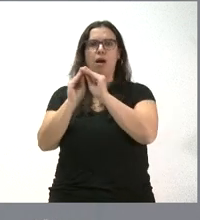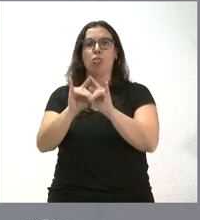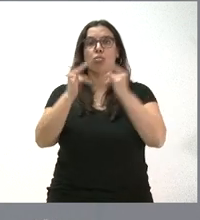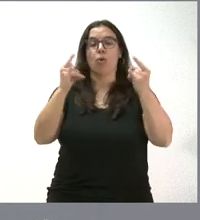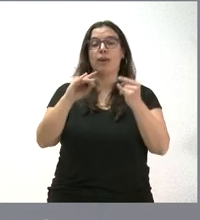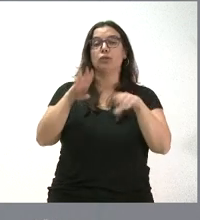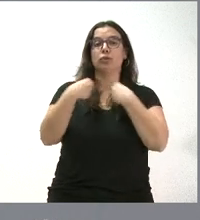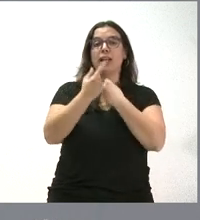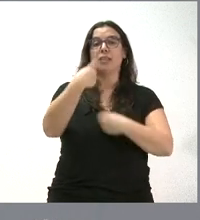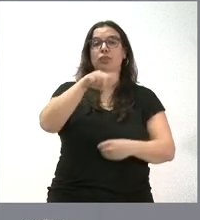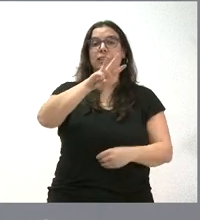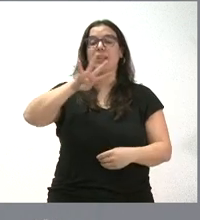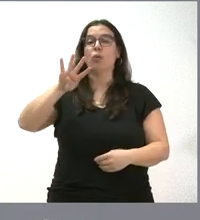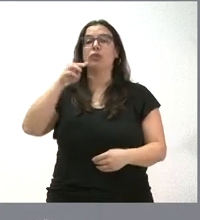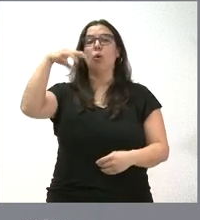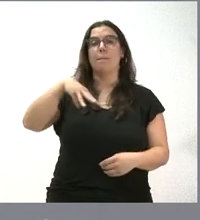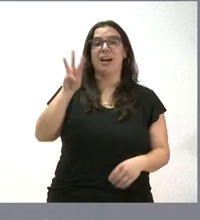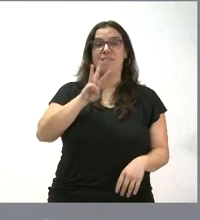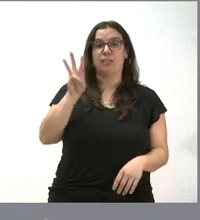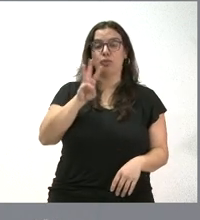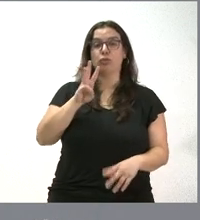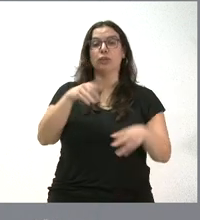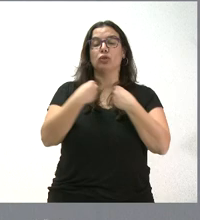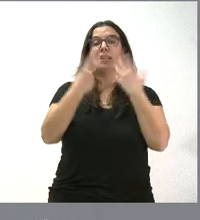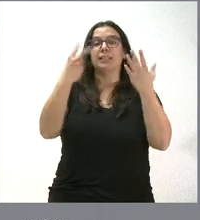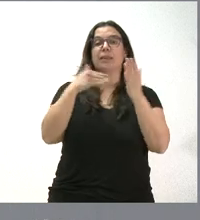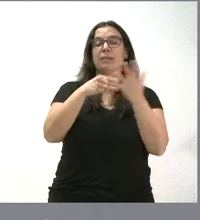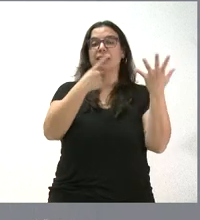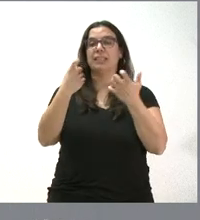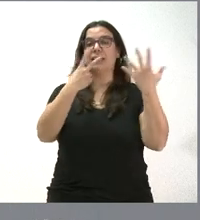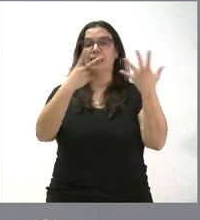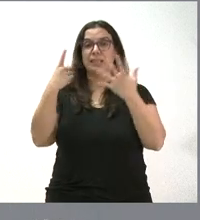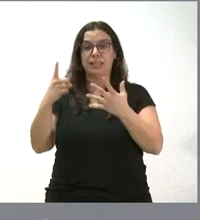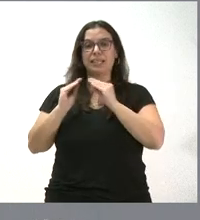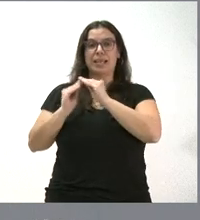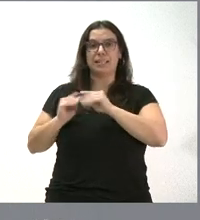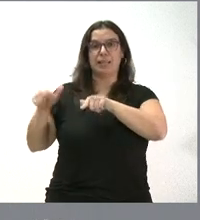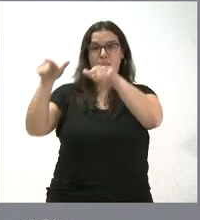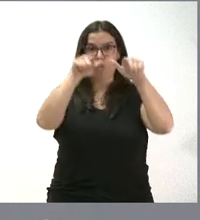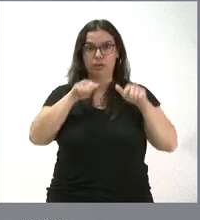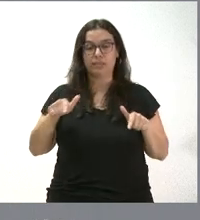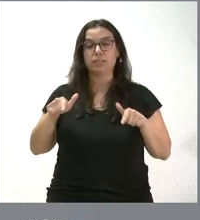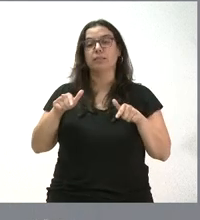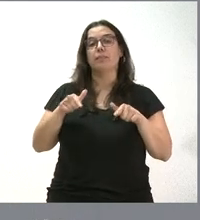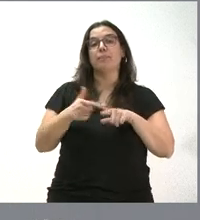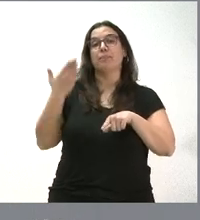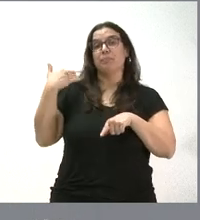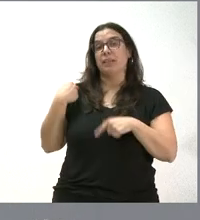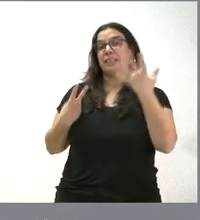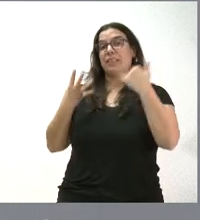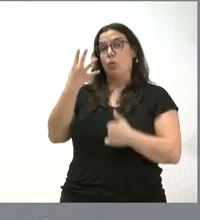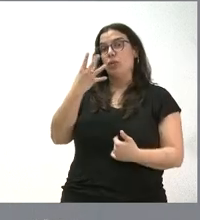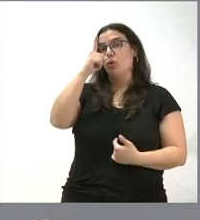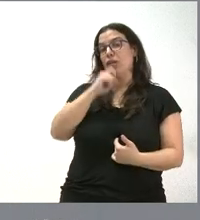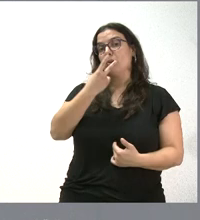los 134 megavatios con 7.666 instalaciones frente a los 74 megavatios que teníamos